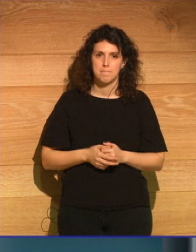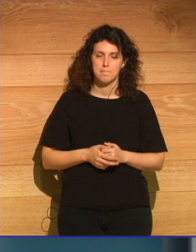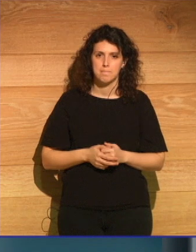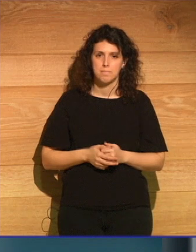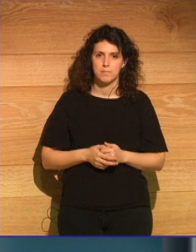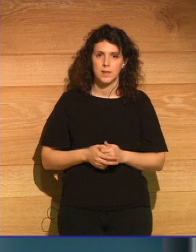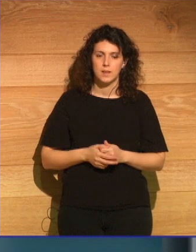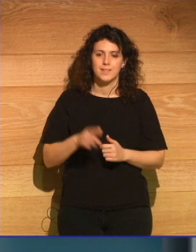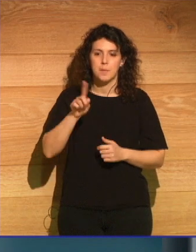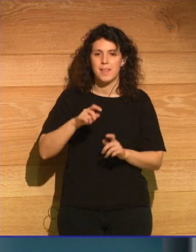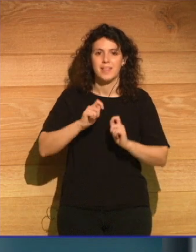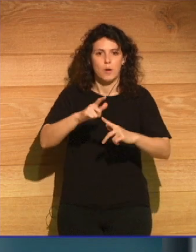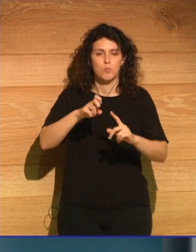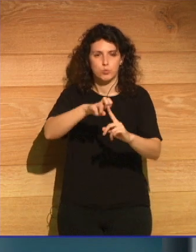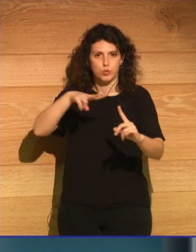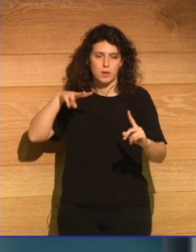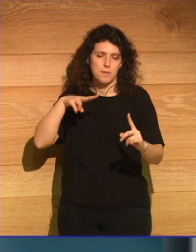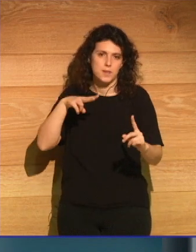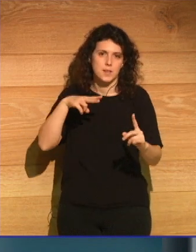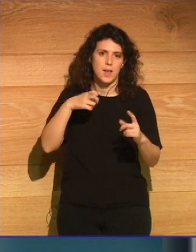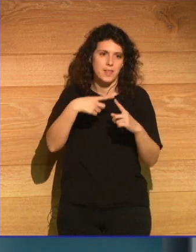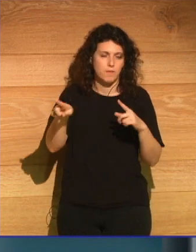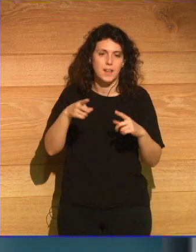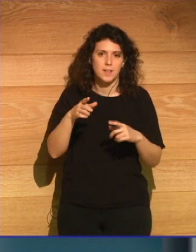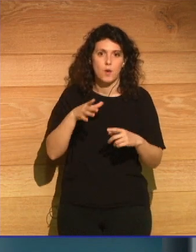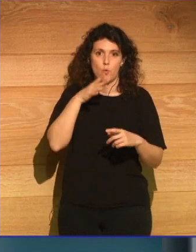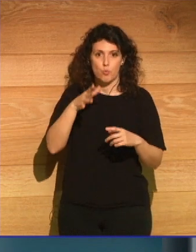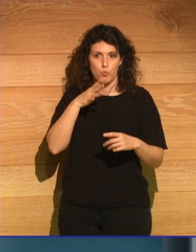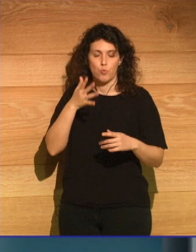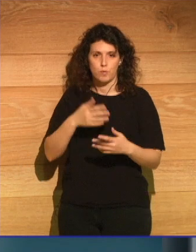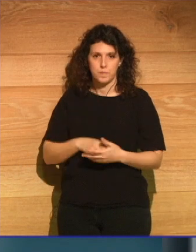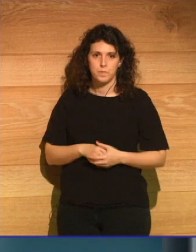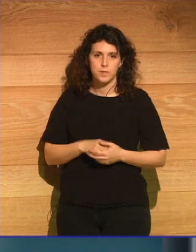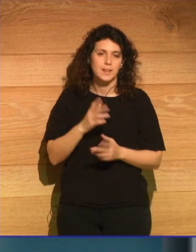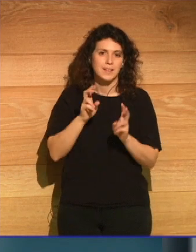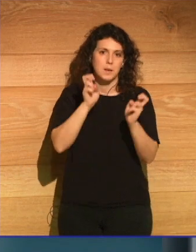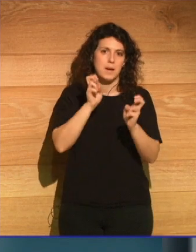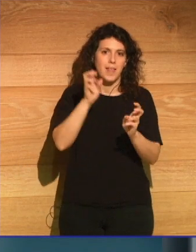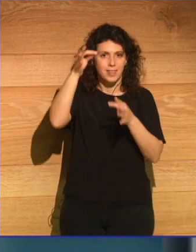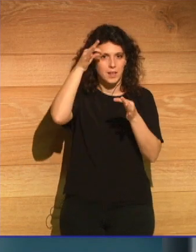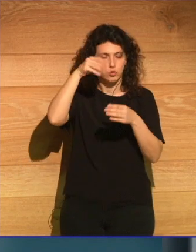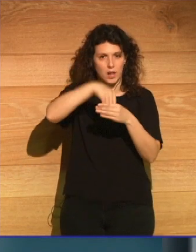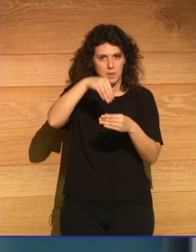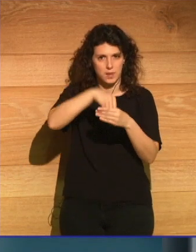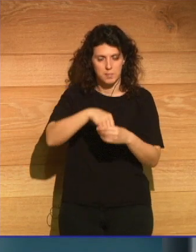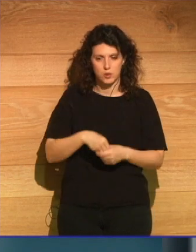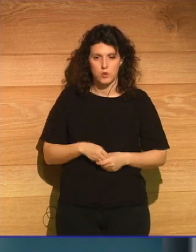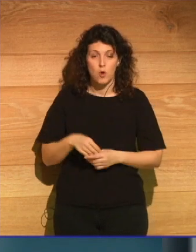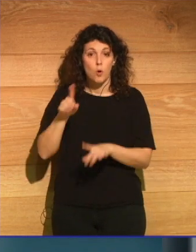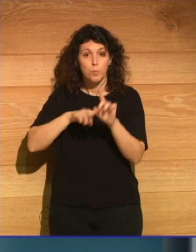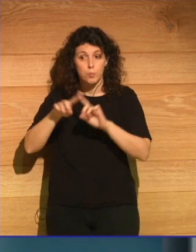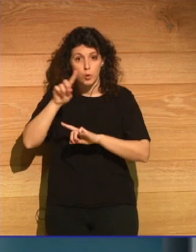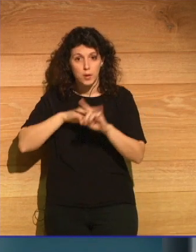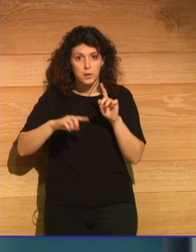Proporcionas una visión fantástica sobre el almacenamiento de datos. El problema no es